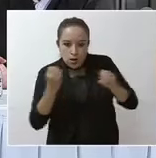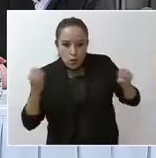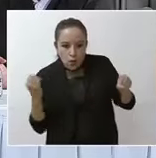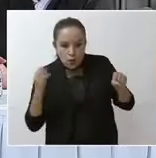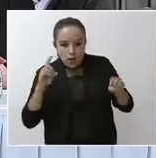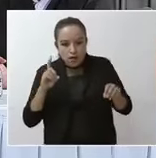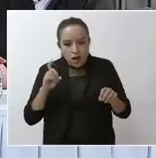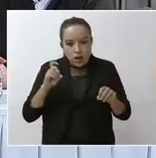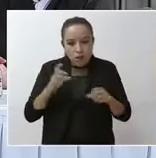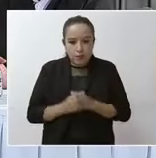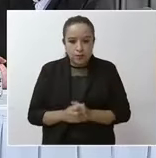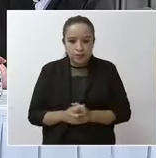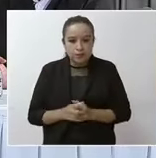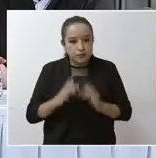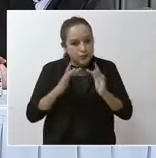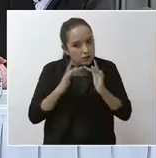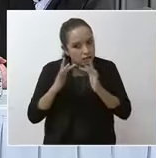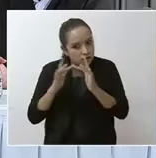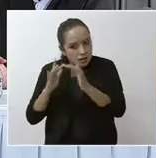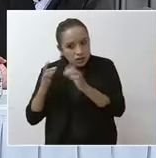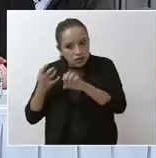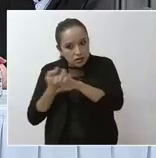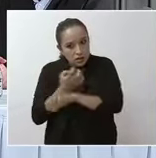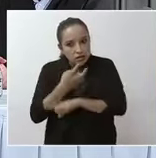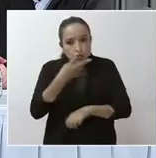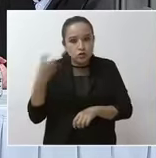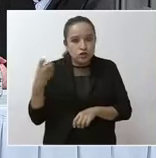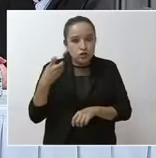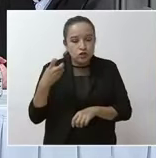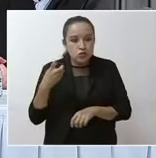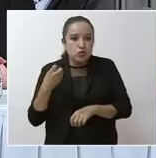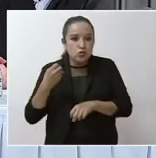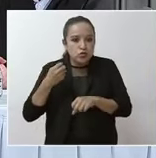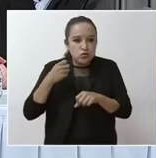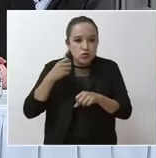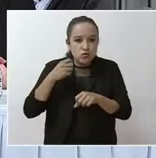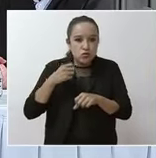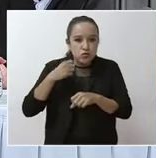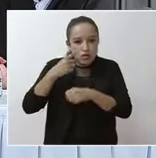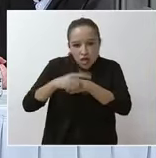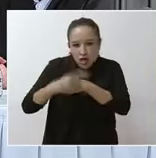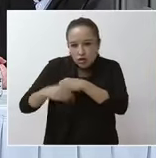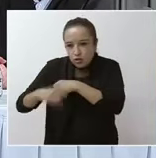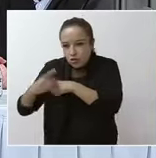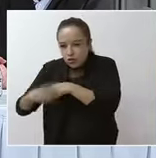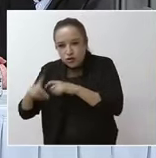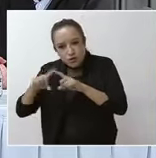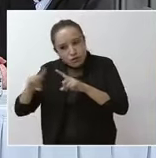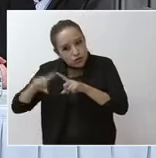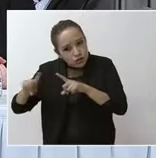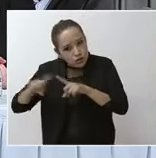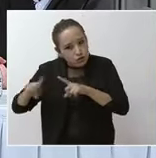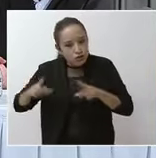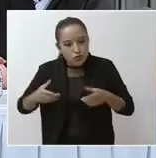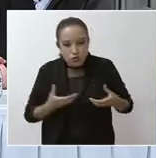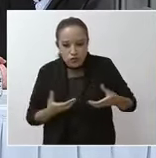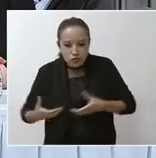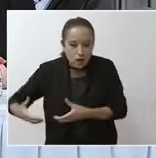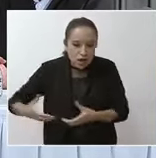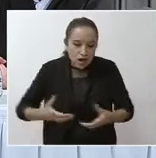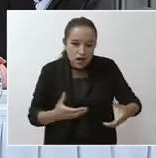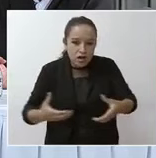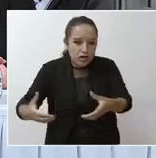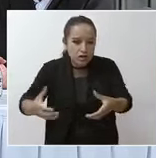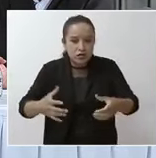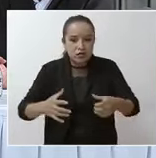la red estatal, como ya indicamos, son 200 años en tramos carreteros diversos y llevamos un avance de 5%